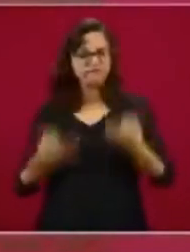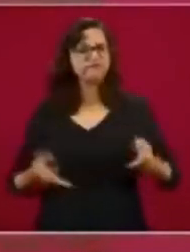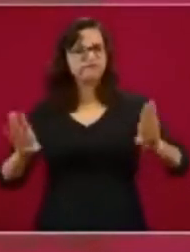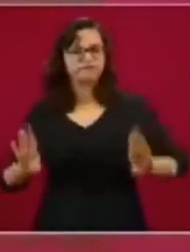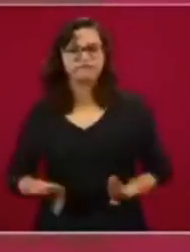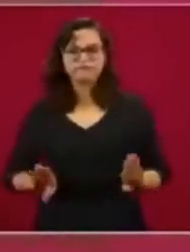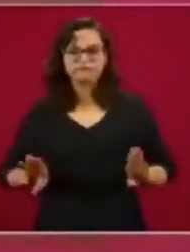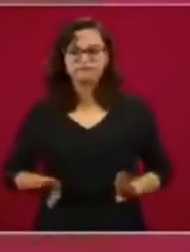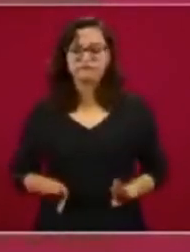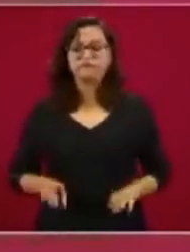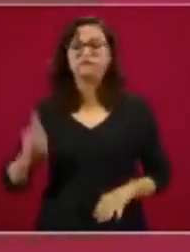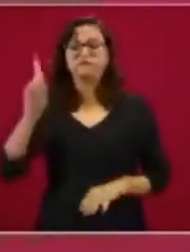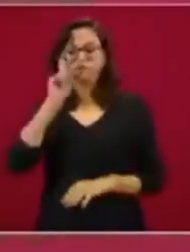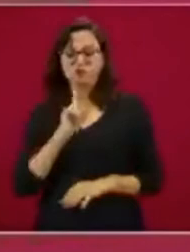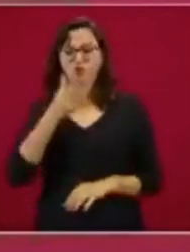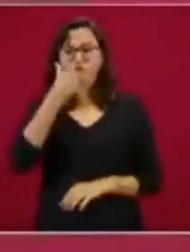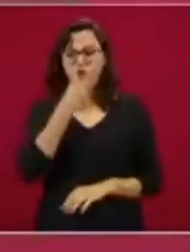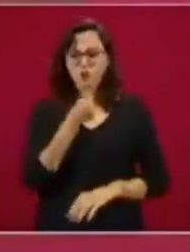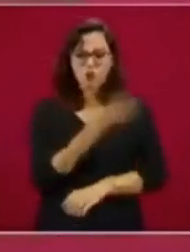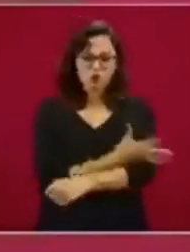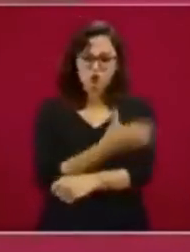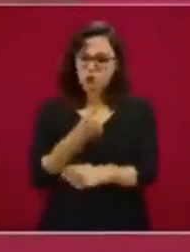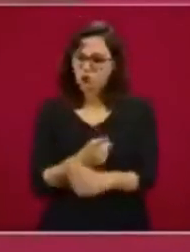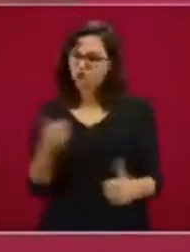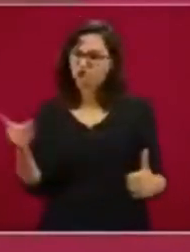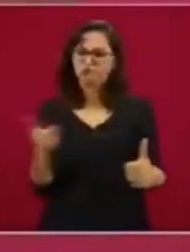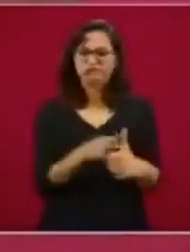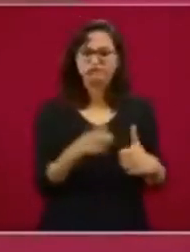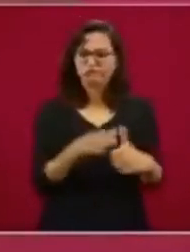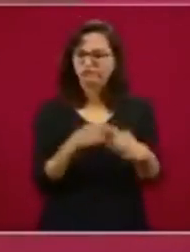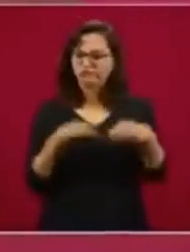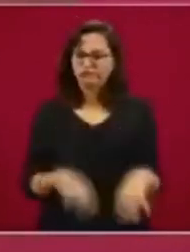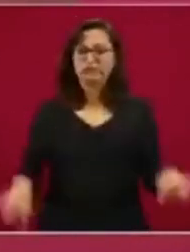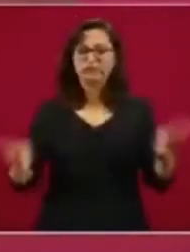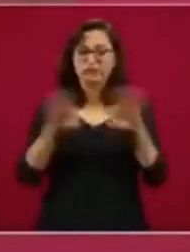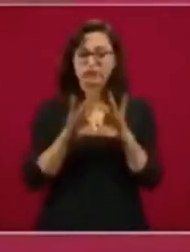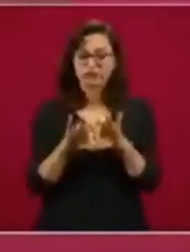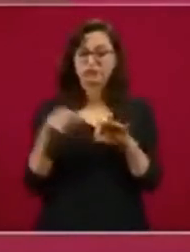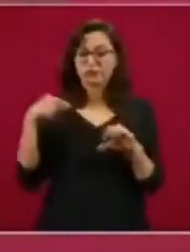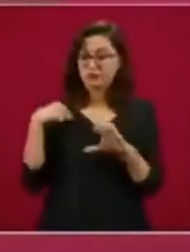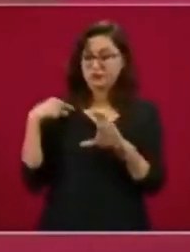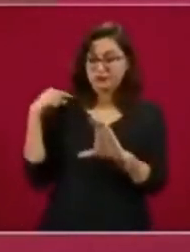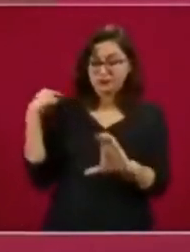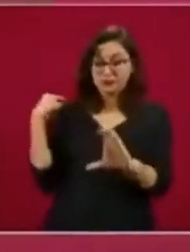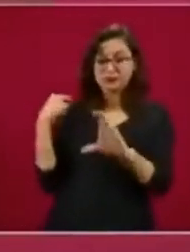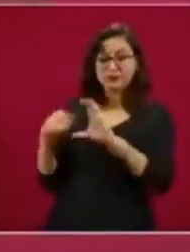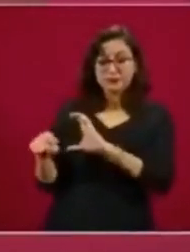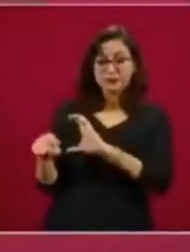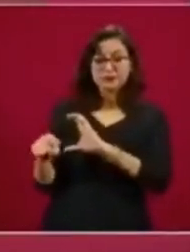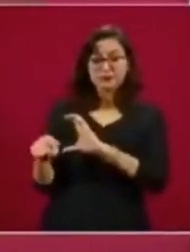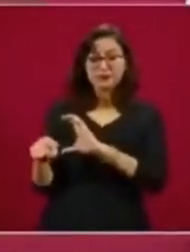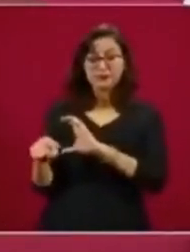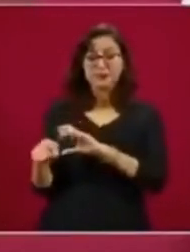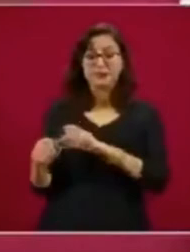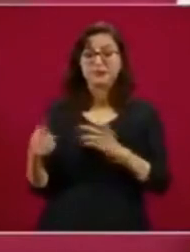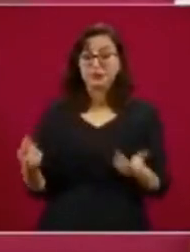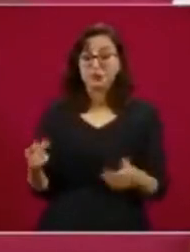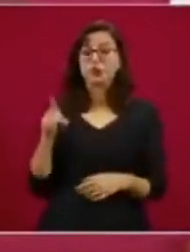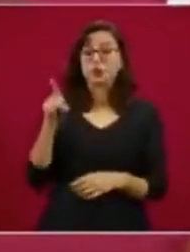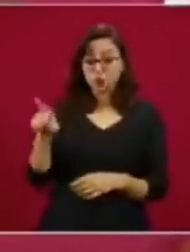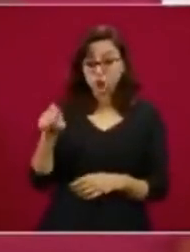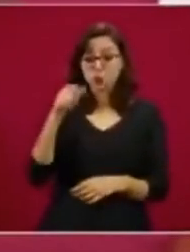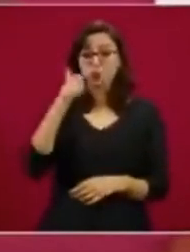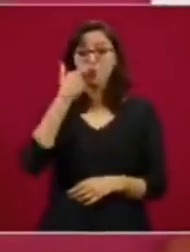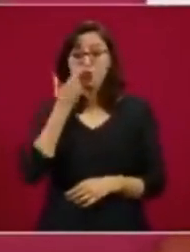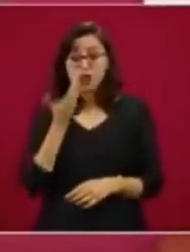sobre todo de mujeres y de hombres honestos. Entonces, le puse el correo, estarías dispuesta